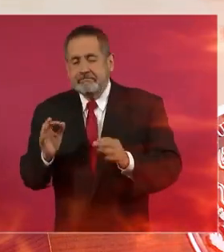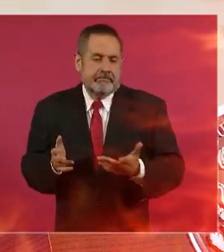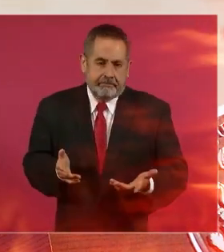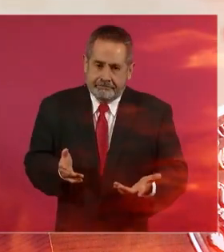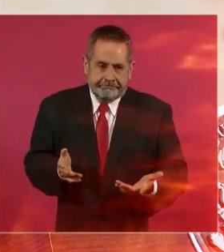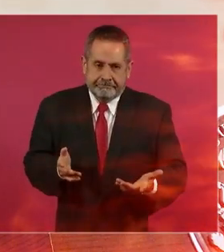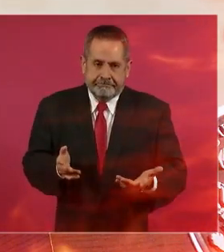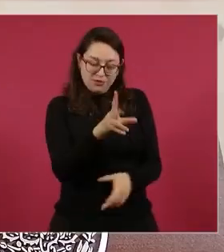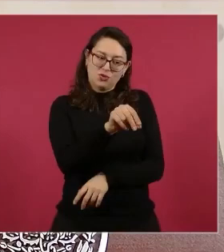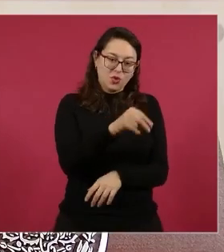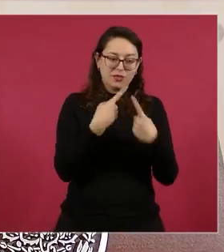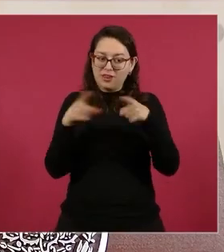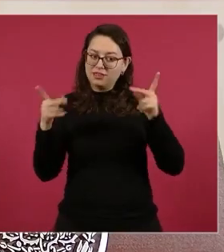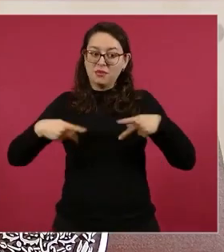compas